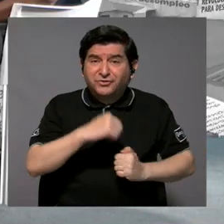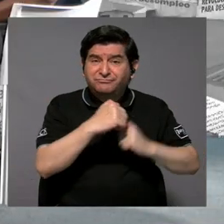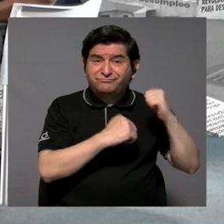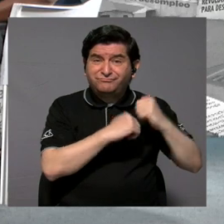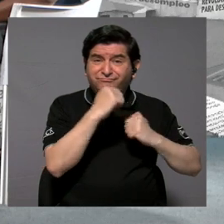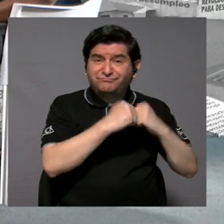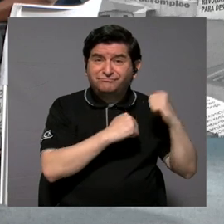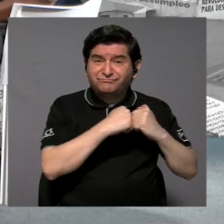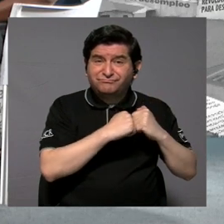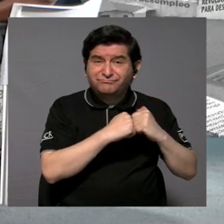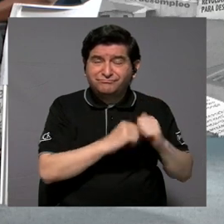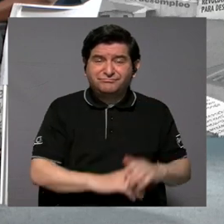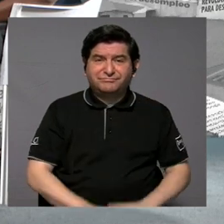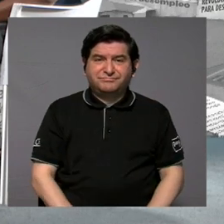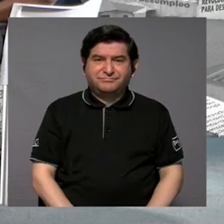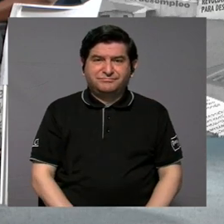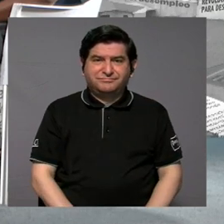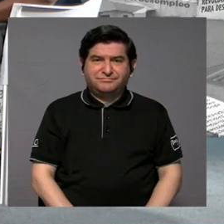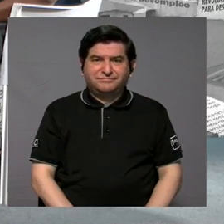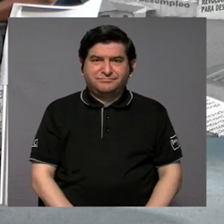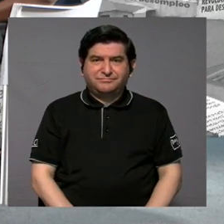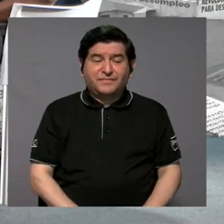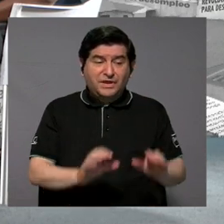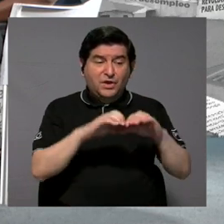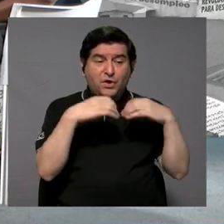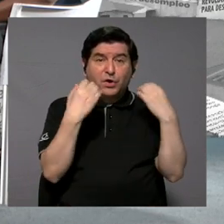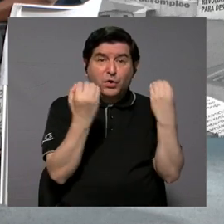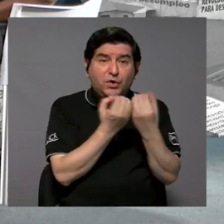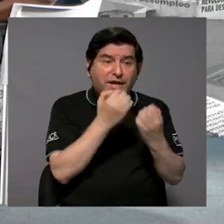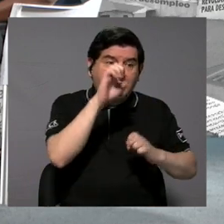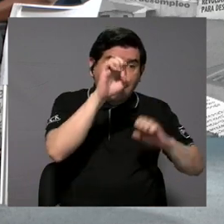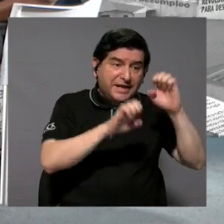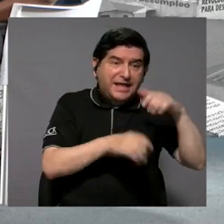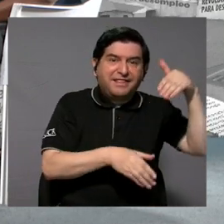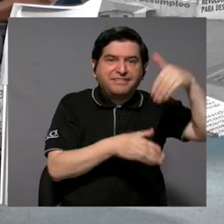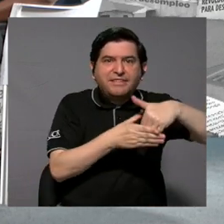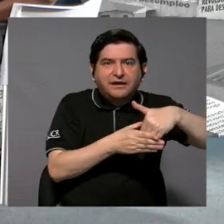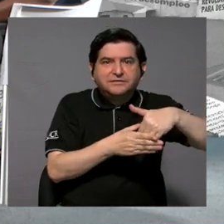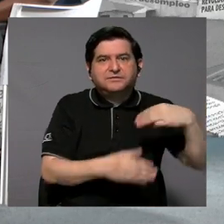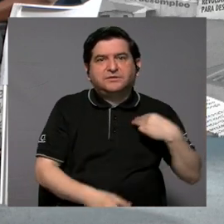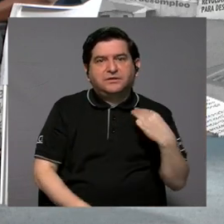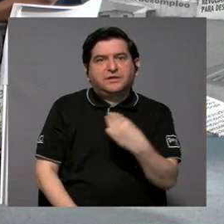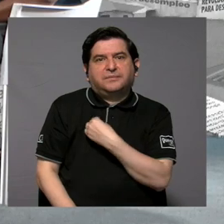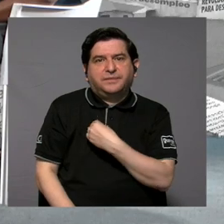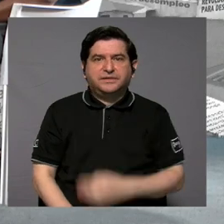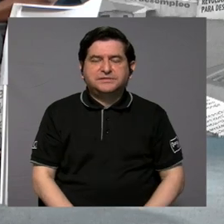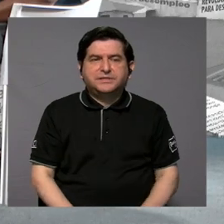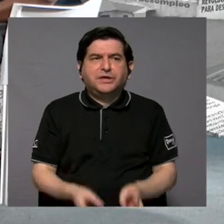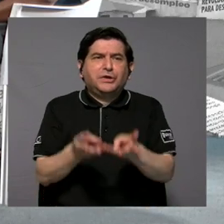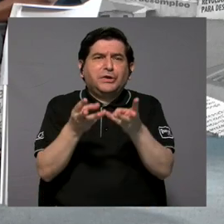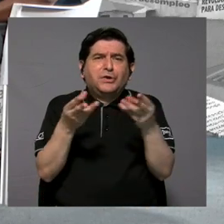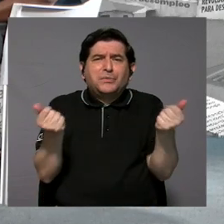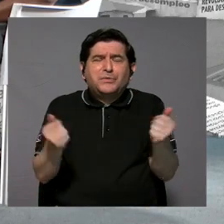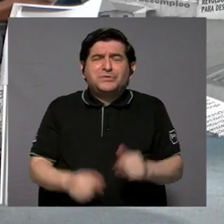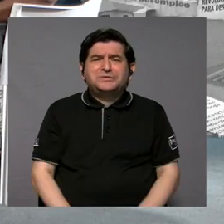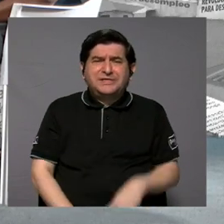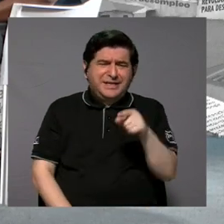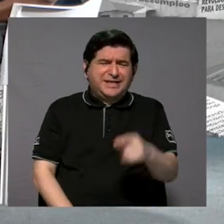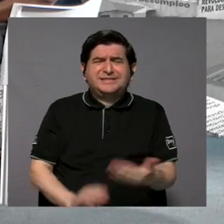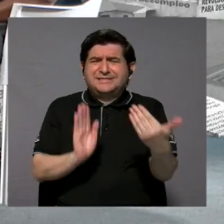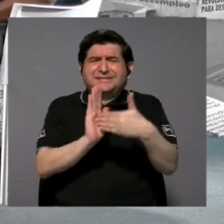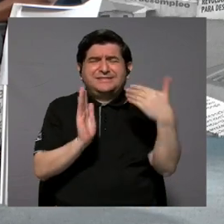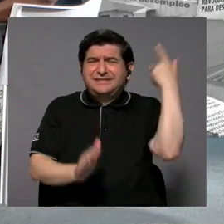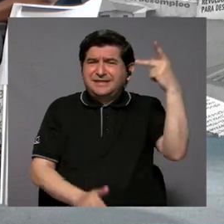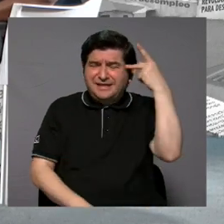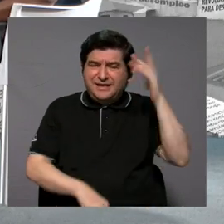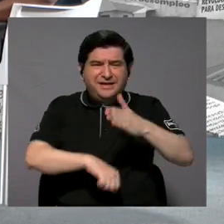esa estructura de que el organismo evaluador está dentro del ministerio ha generado toda esta interferencia